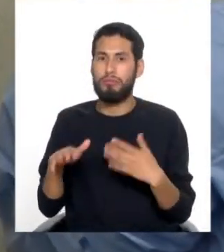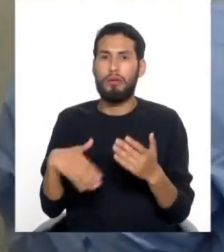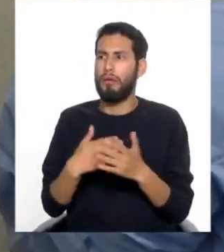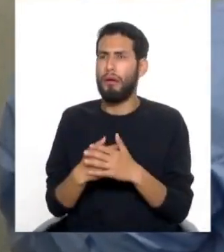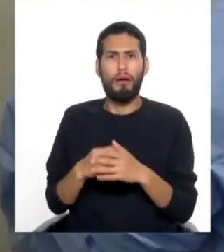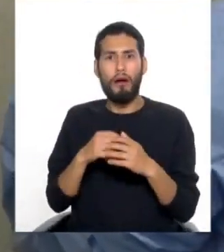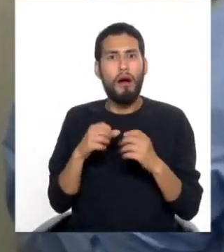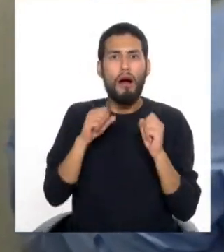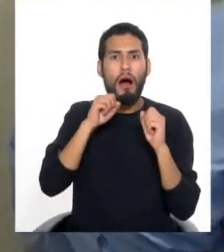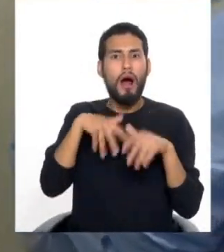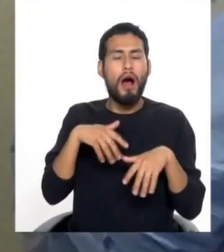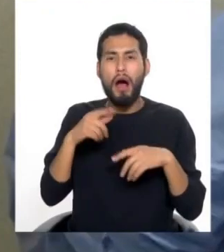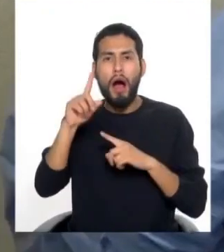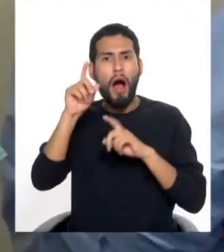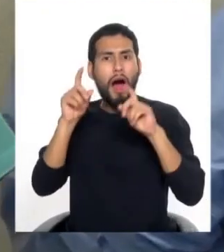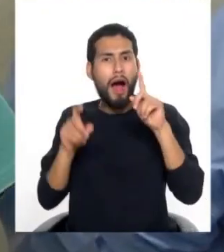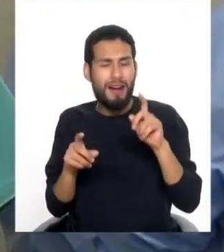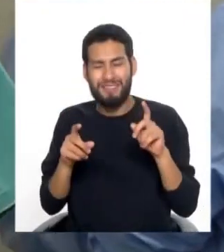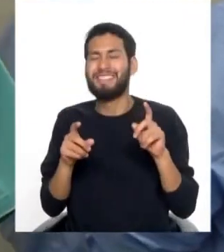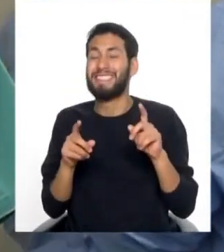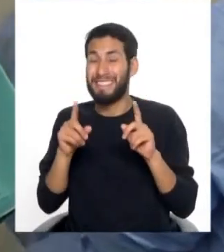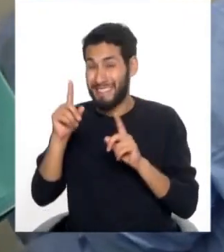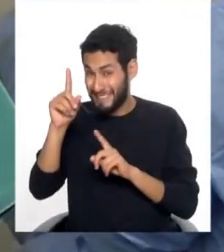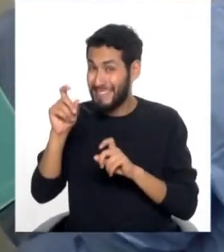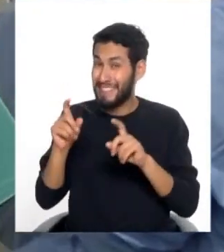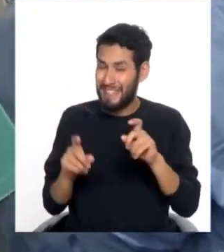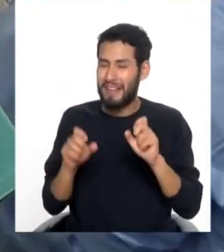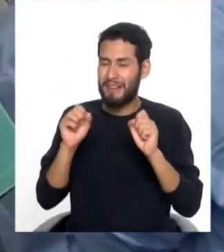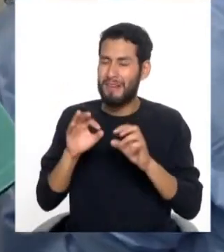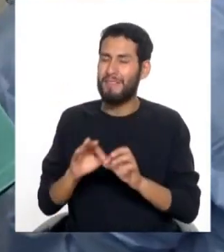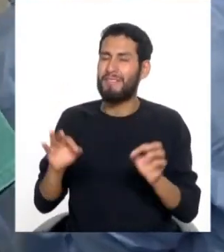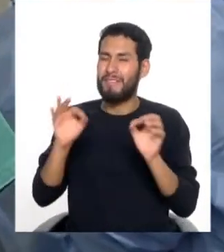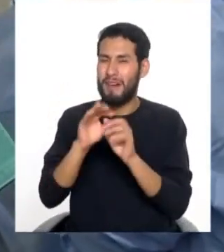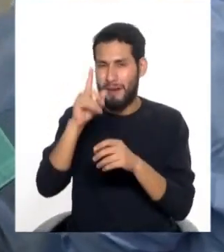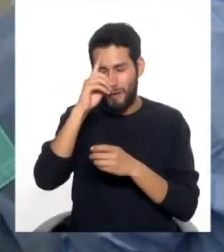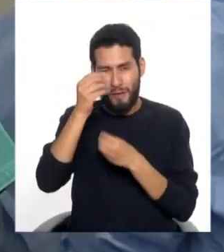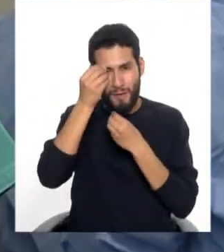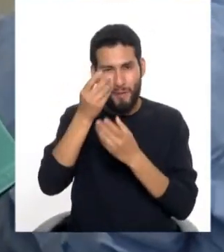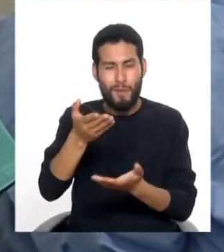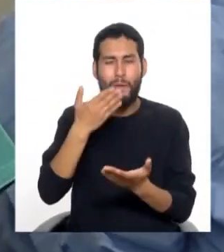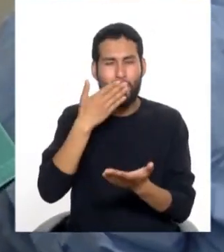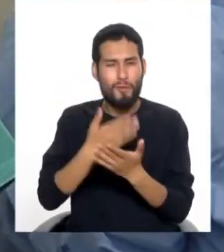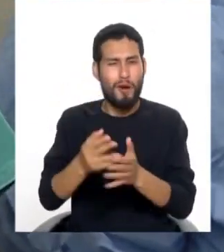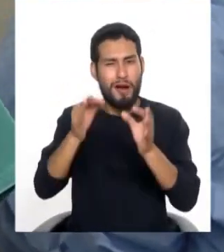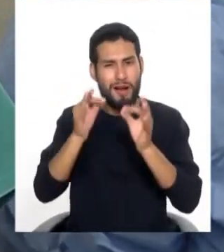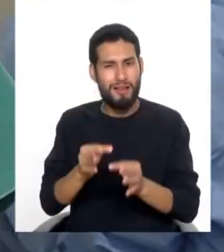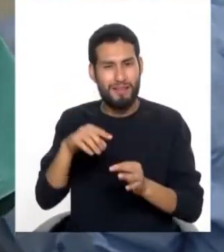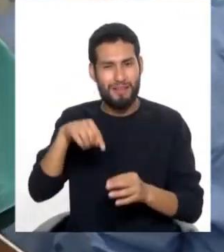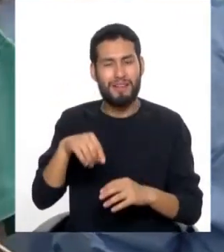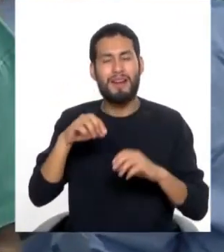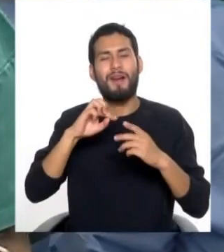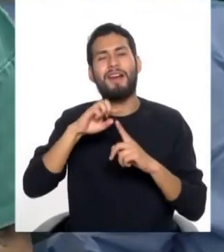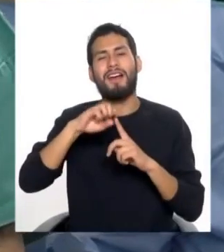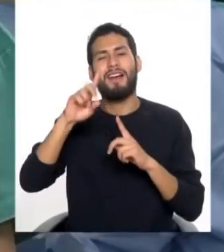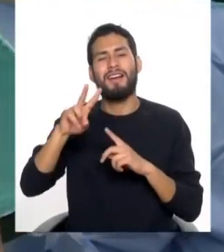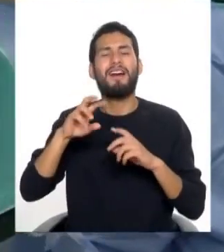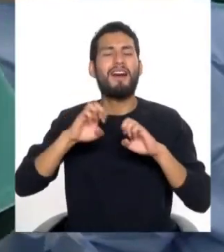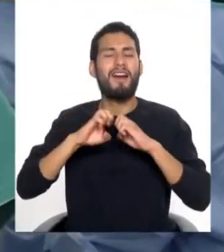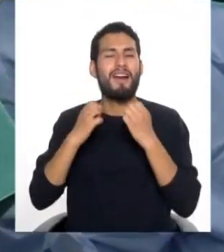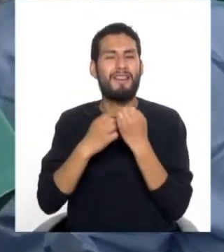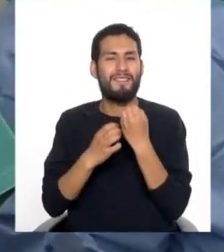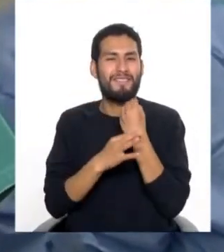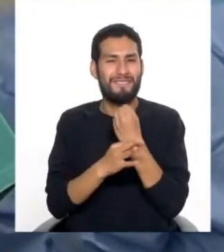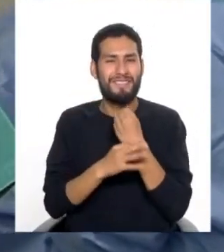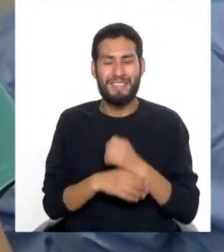preguntas. Y esa es la idea de poder traer información efectiva al cuerpo médico. En esta oportunidad, como usted